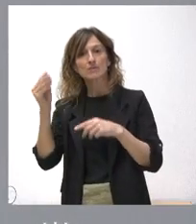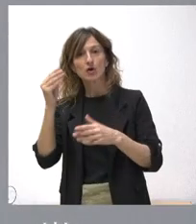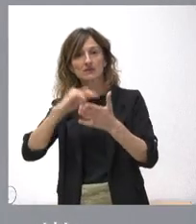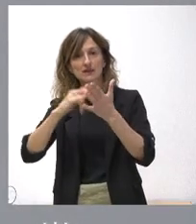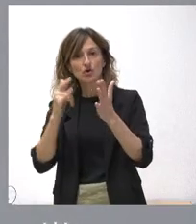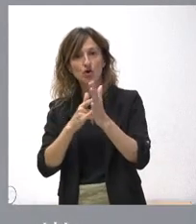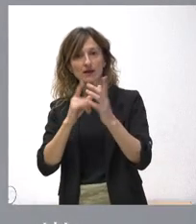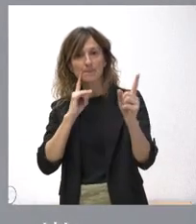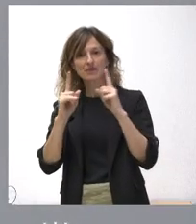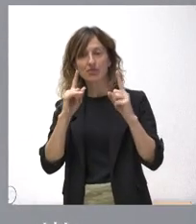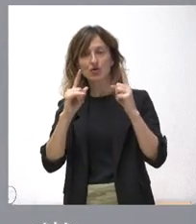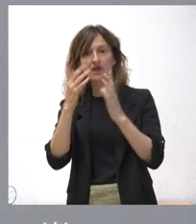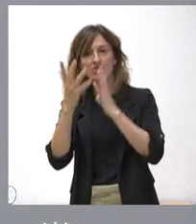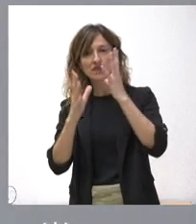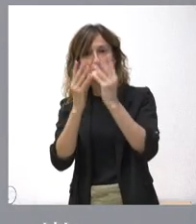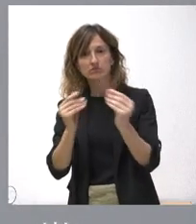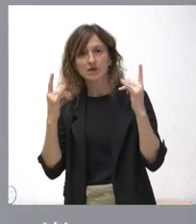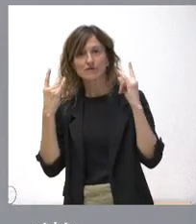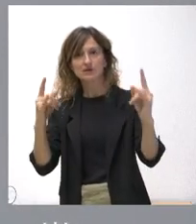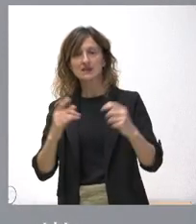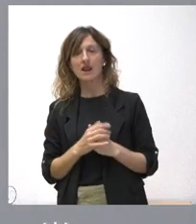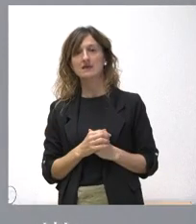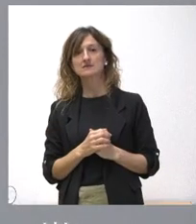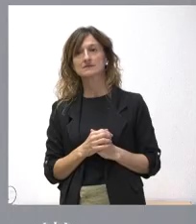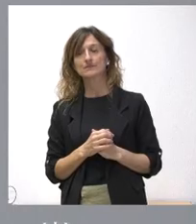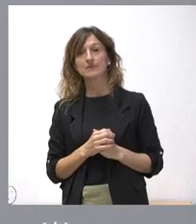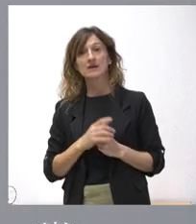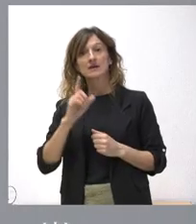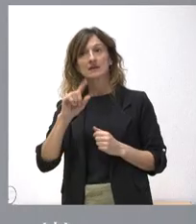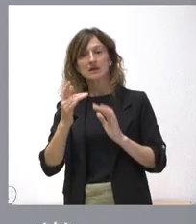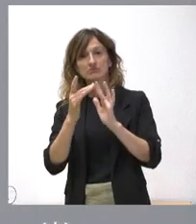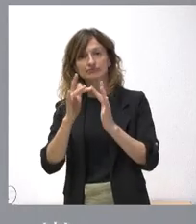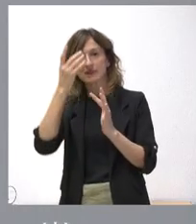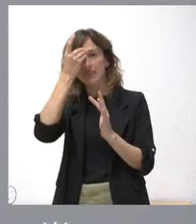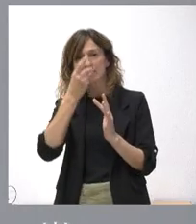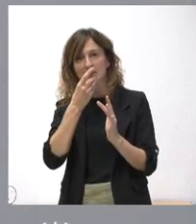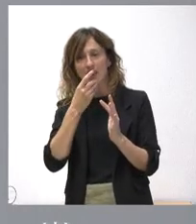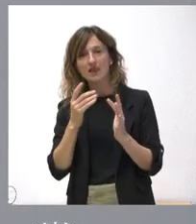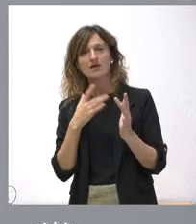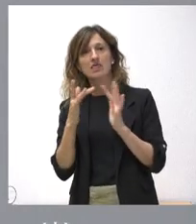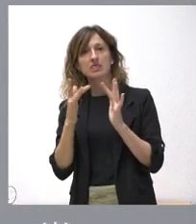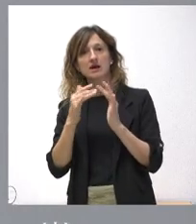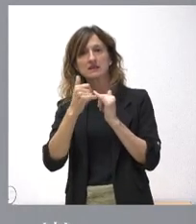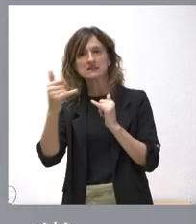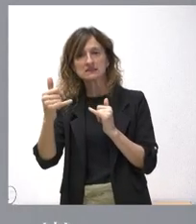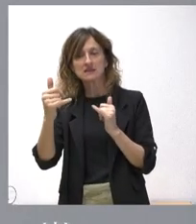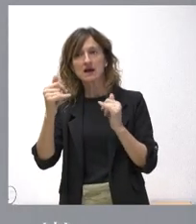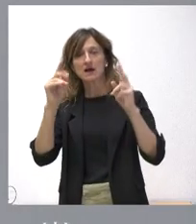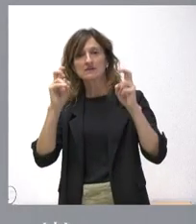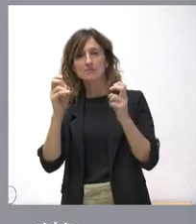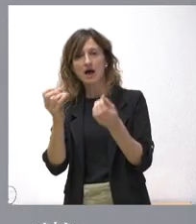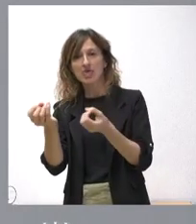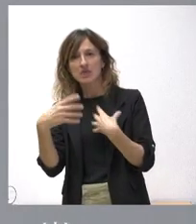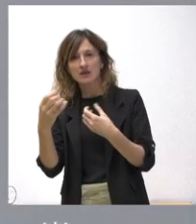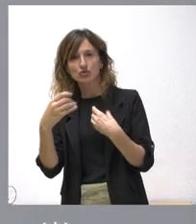en prevención y extinción de incendios forestales. Estarán interconectados digitalmente y van a permitir trabajar en línea, enviando y recibiendo datos en